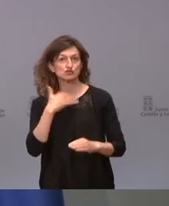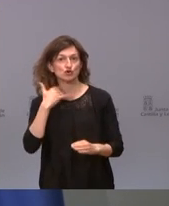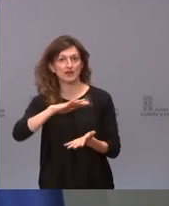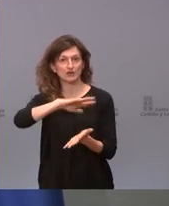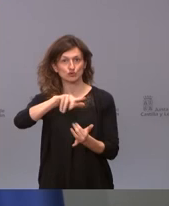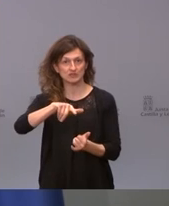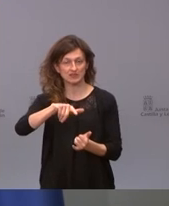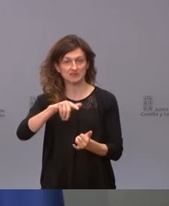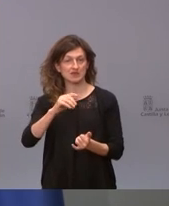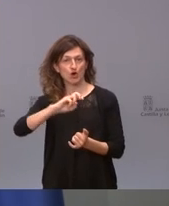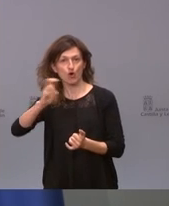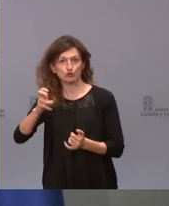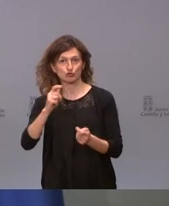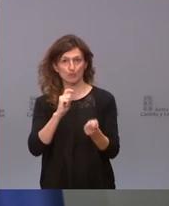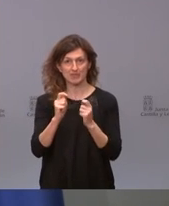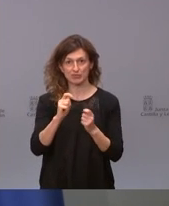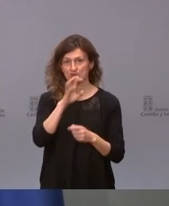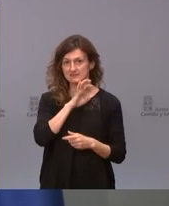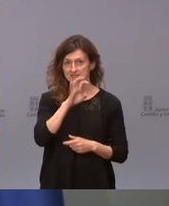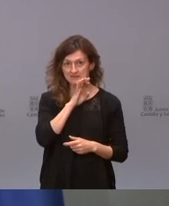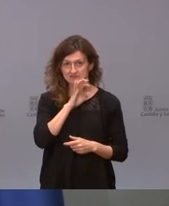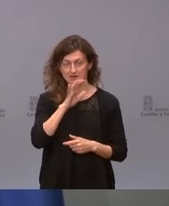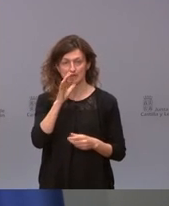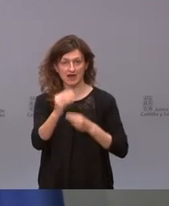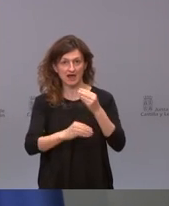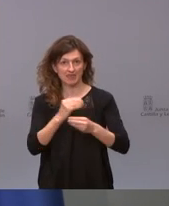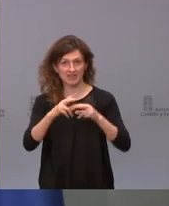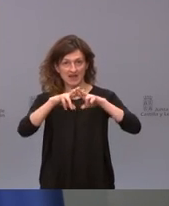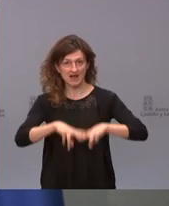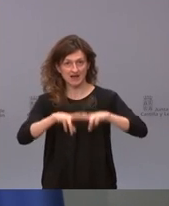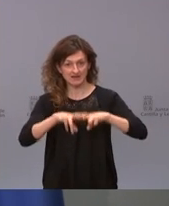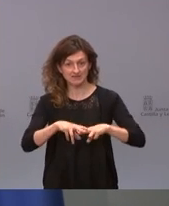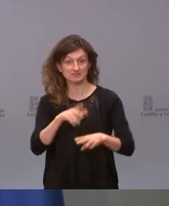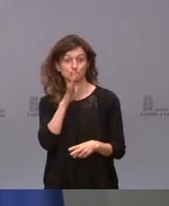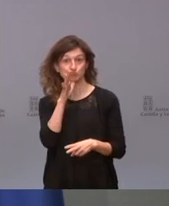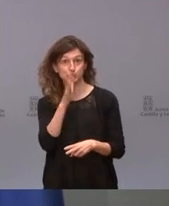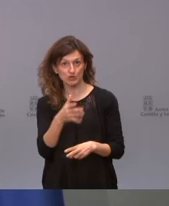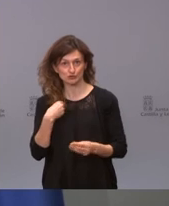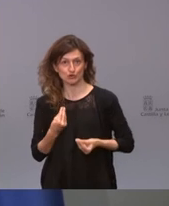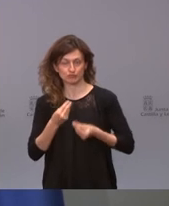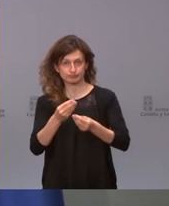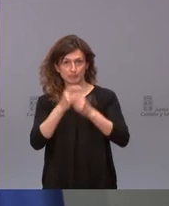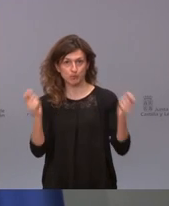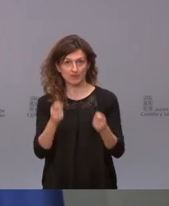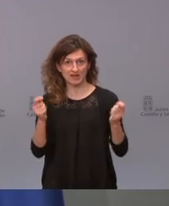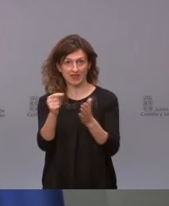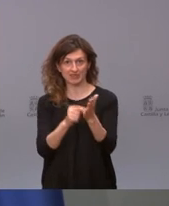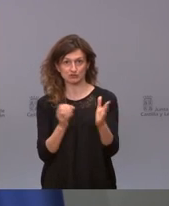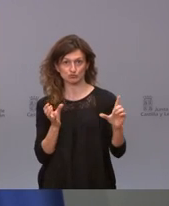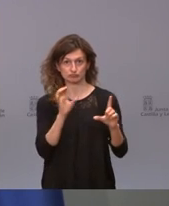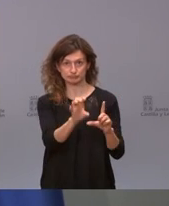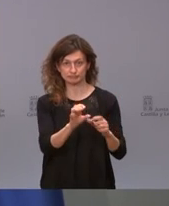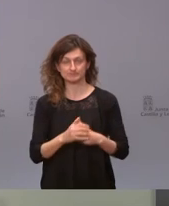y cualquier otro medio que tenga interés en hacer ese análisis porque para eso por esa razón publicamos los datos para que se supiera